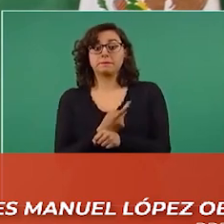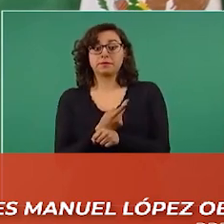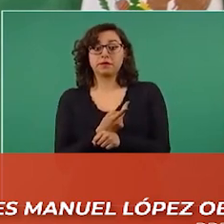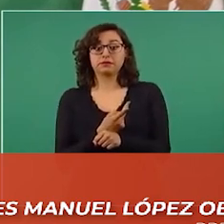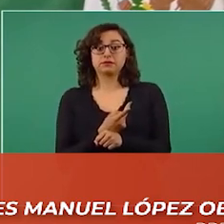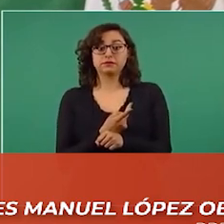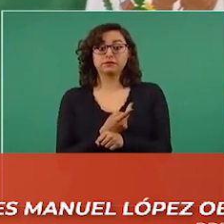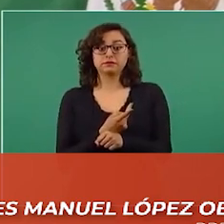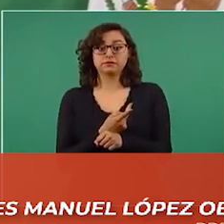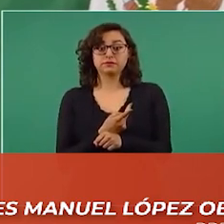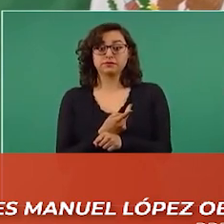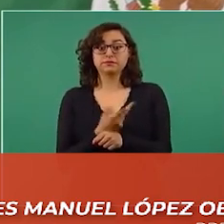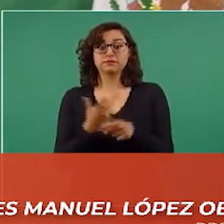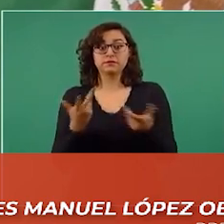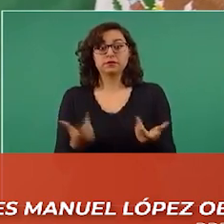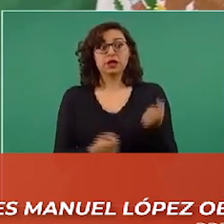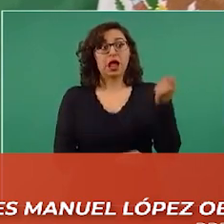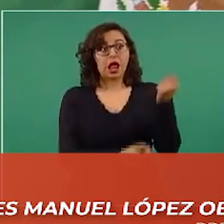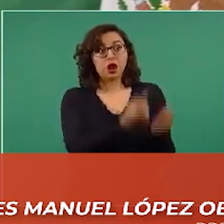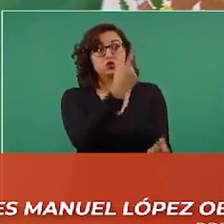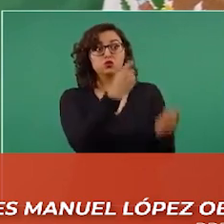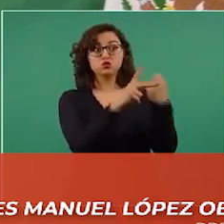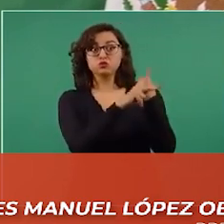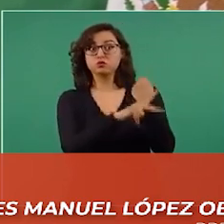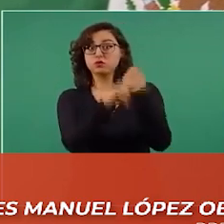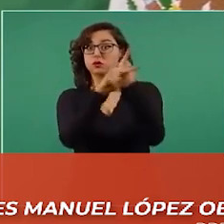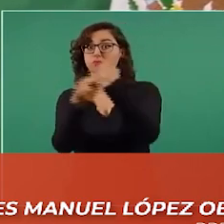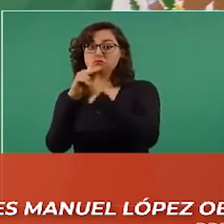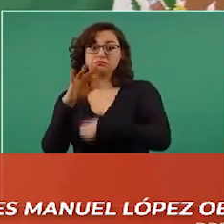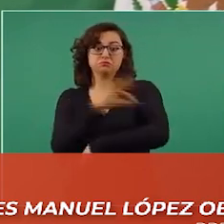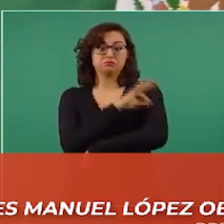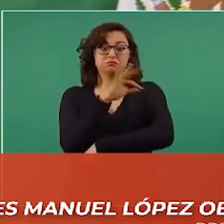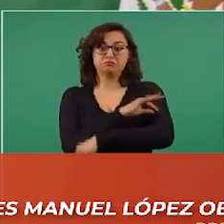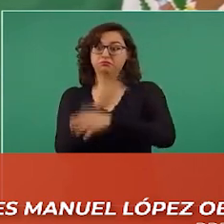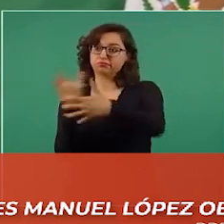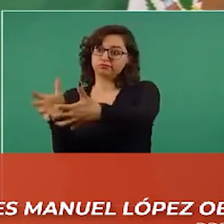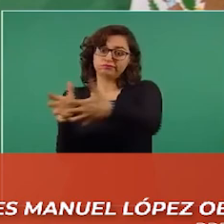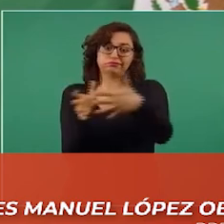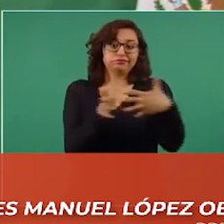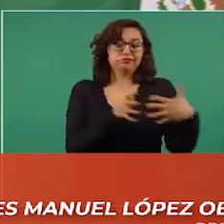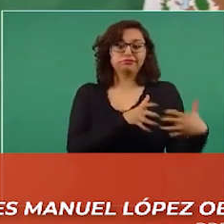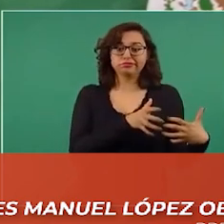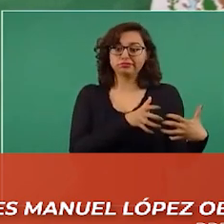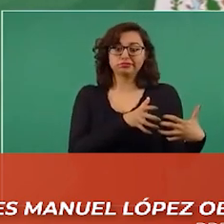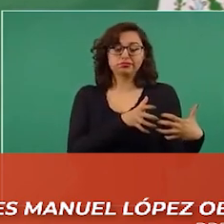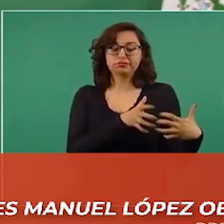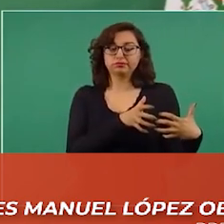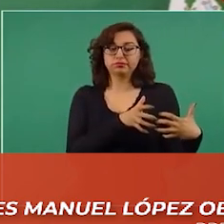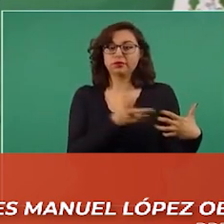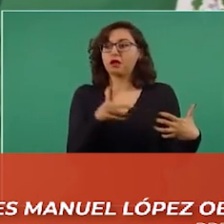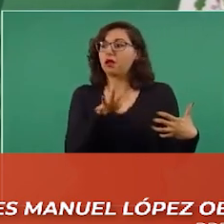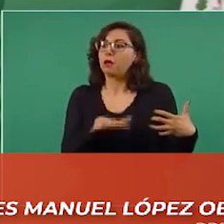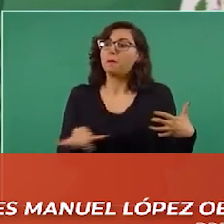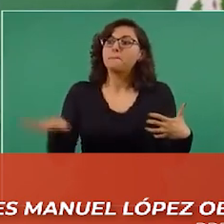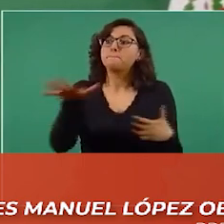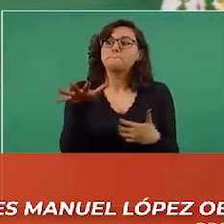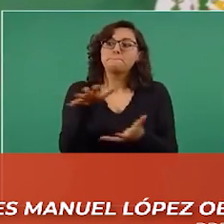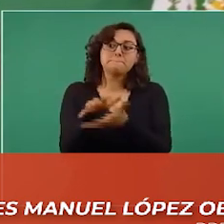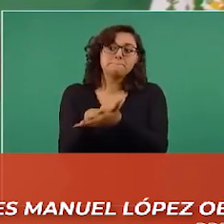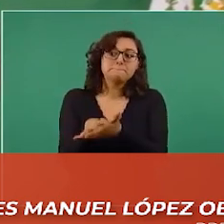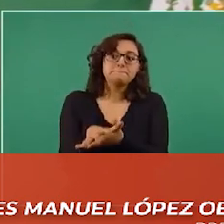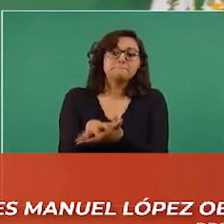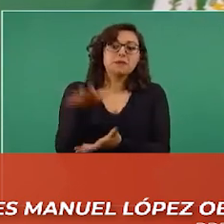parte de un reducido grupo de países mientras la mayoría cuenta